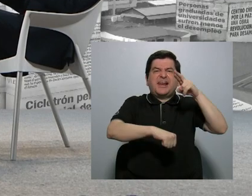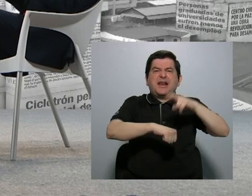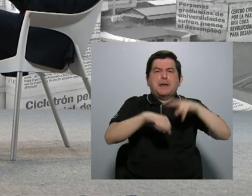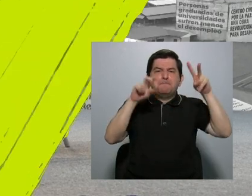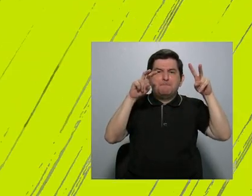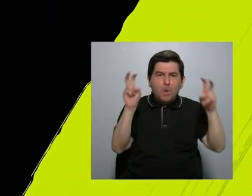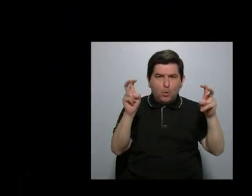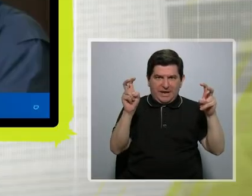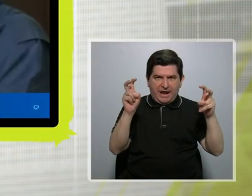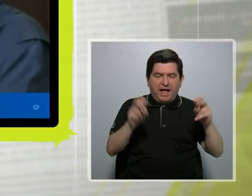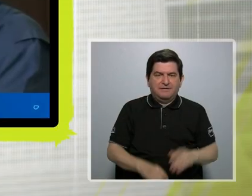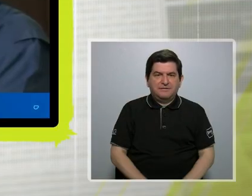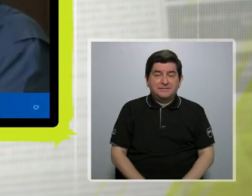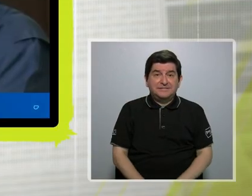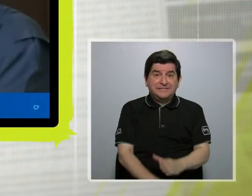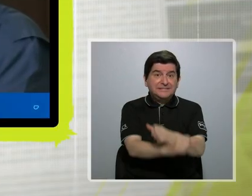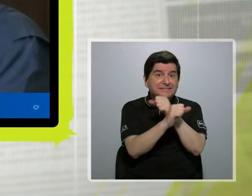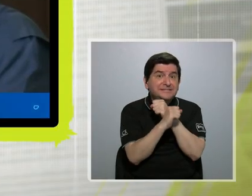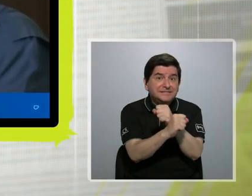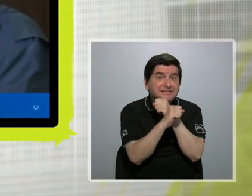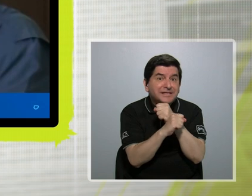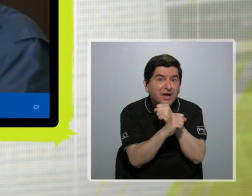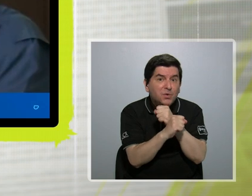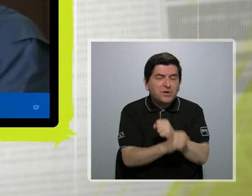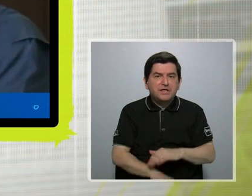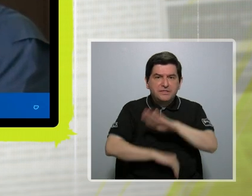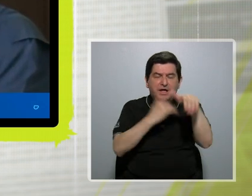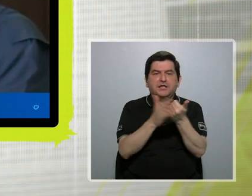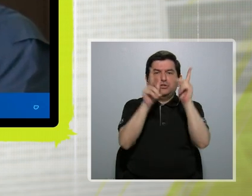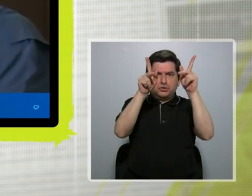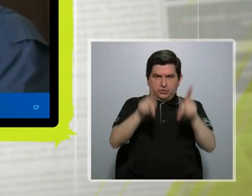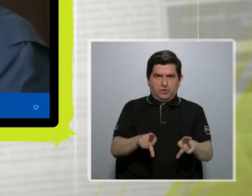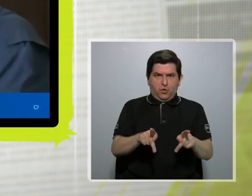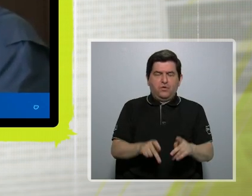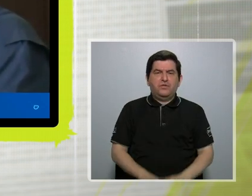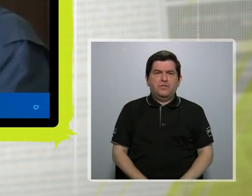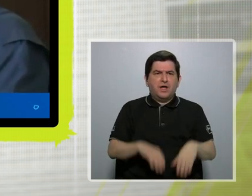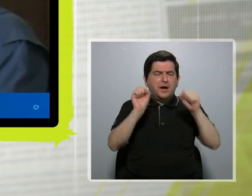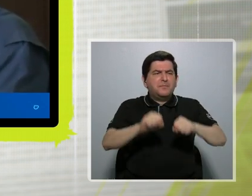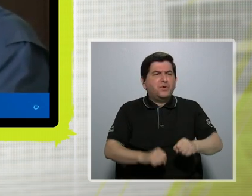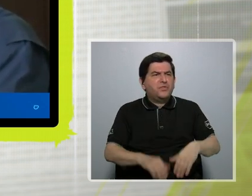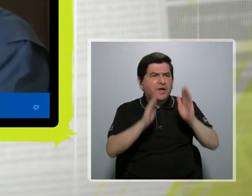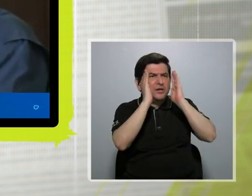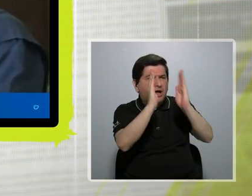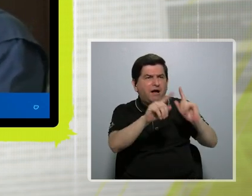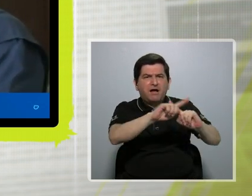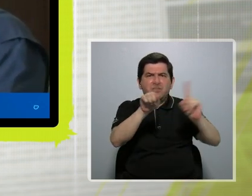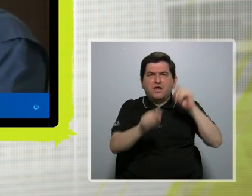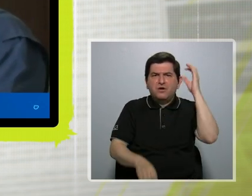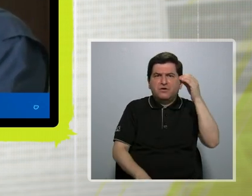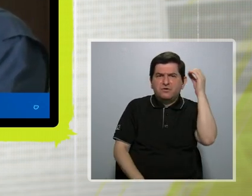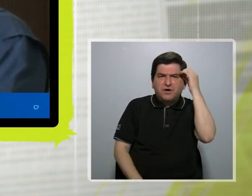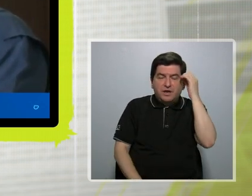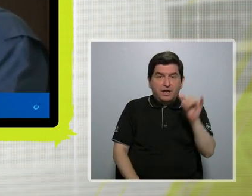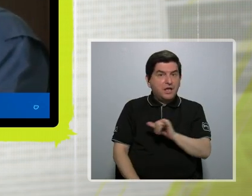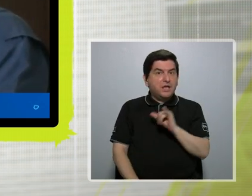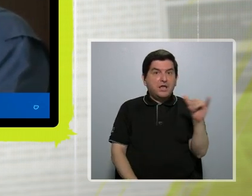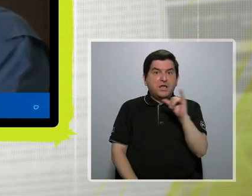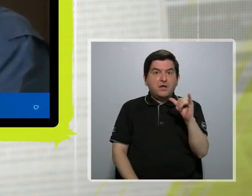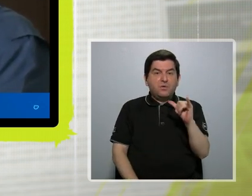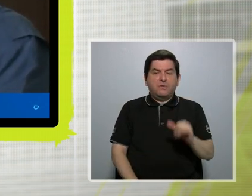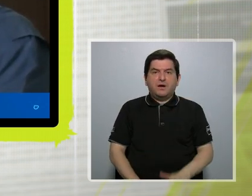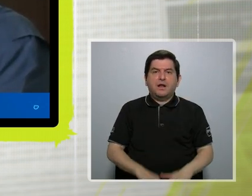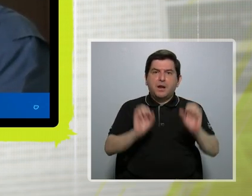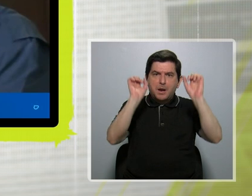¿Por qué? Porque la seguridad que tenemos que tener todas las personas de poder escuchar diferentes opiniones, pero también de